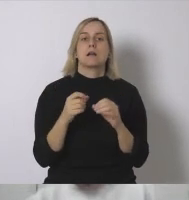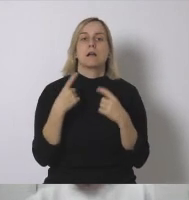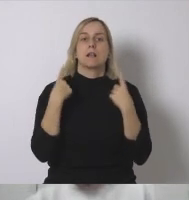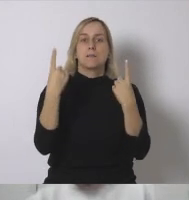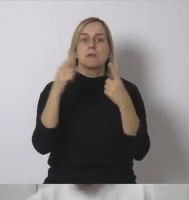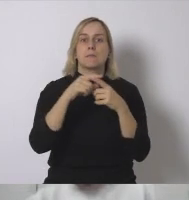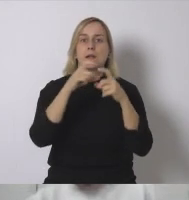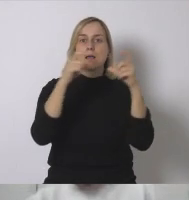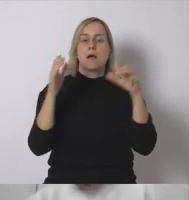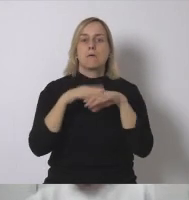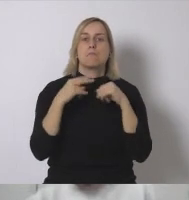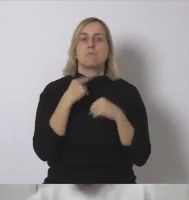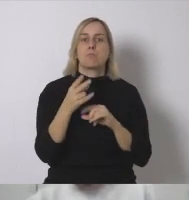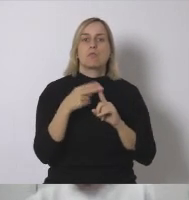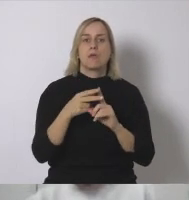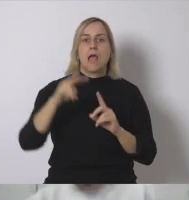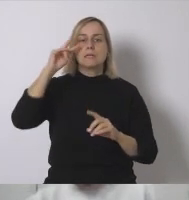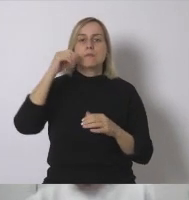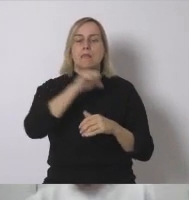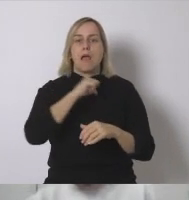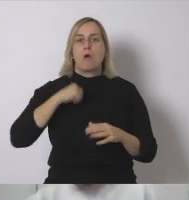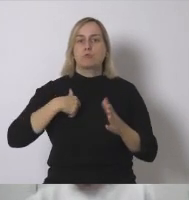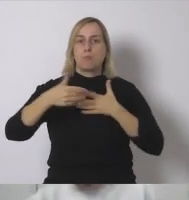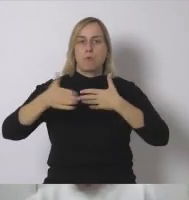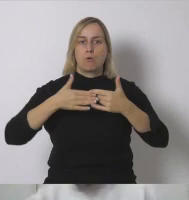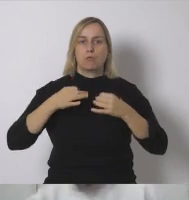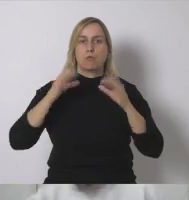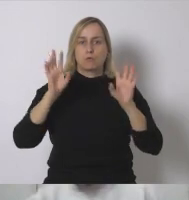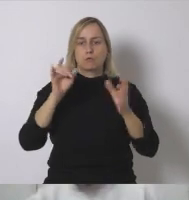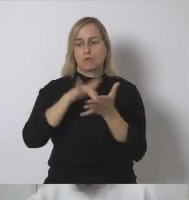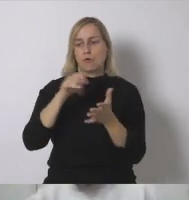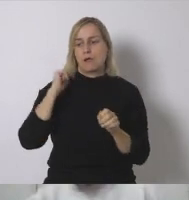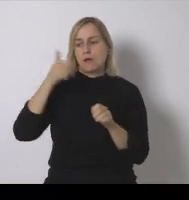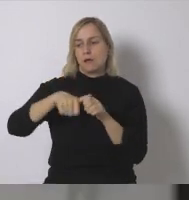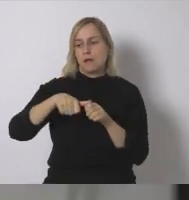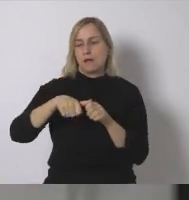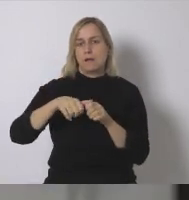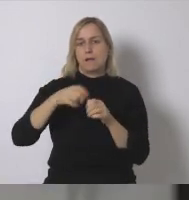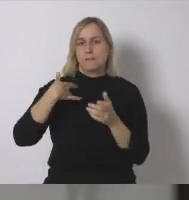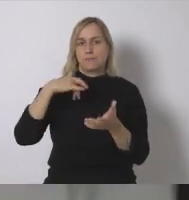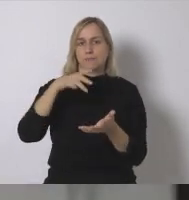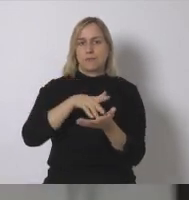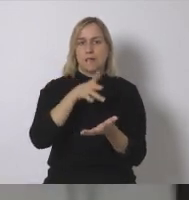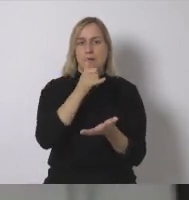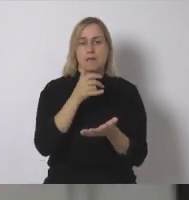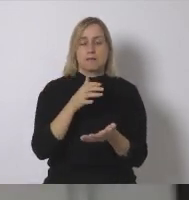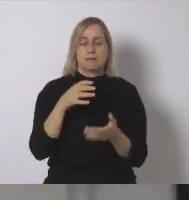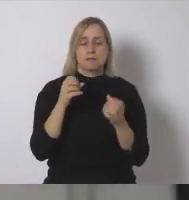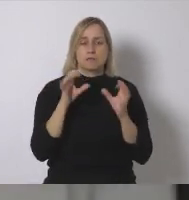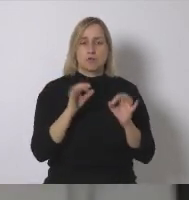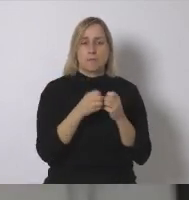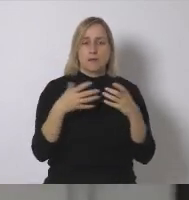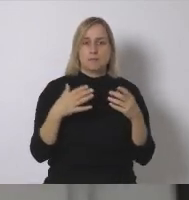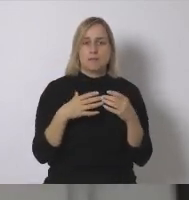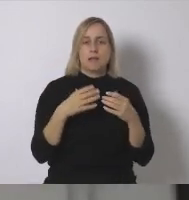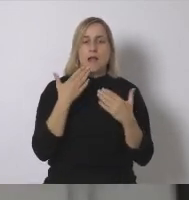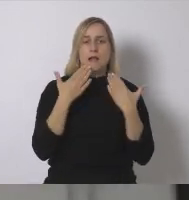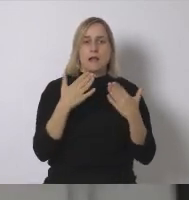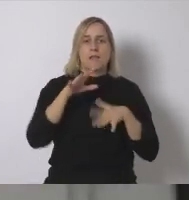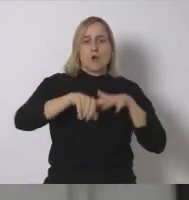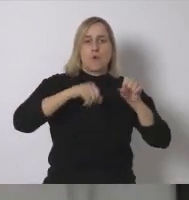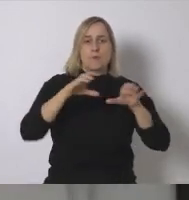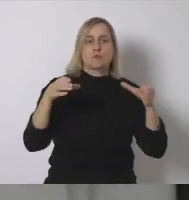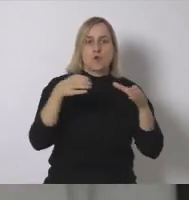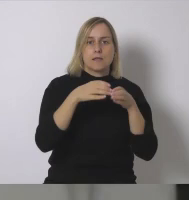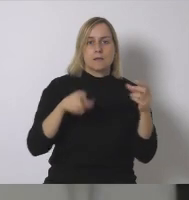tendremos dos sesiones la primera para dar voz a las experiencias de autoproducción que ya